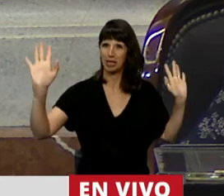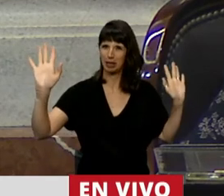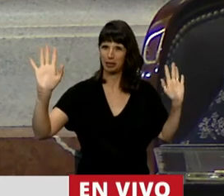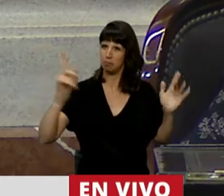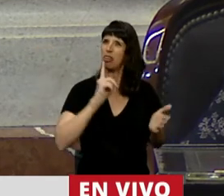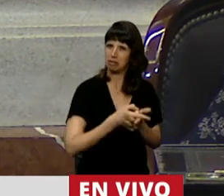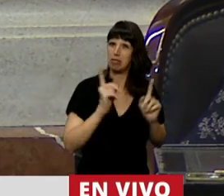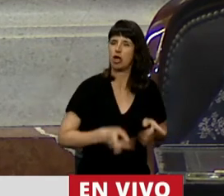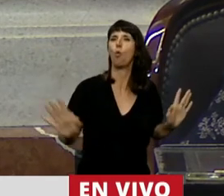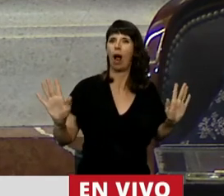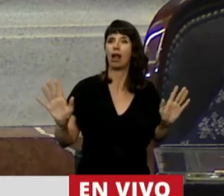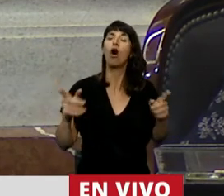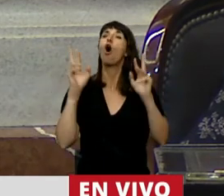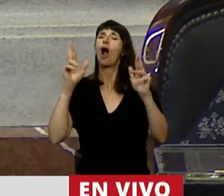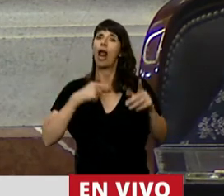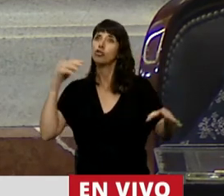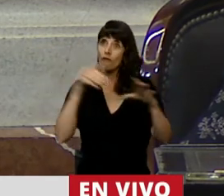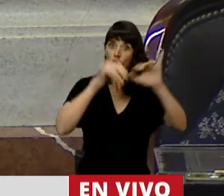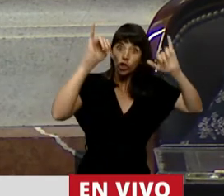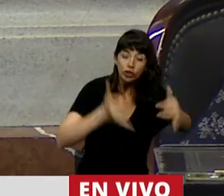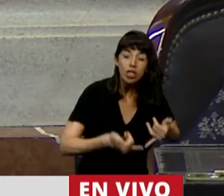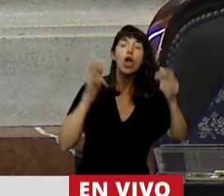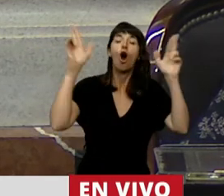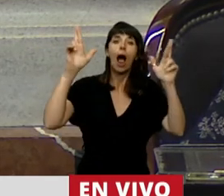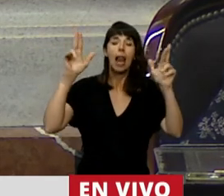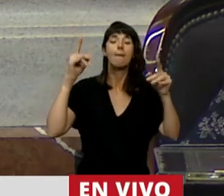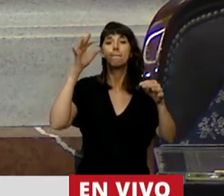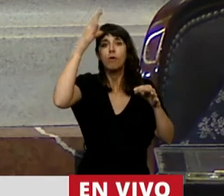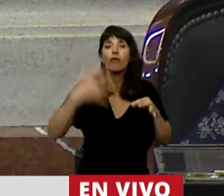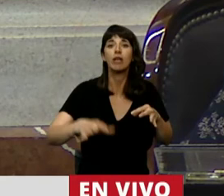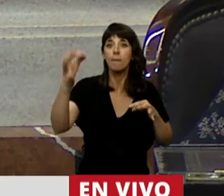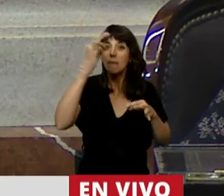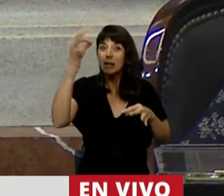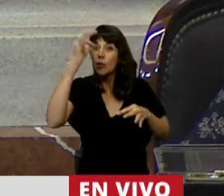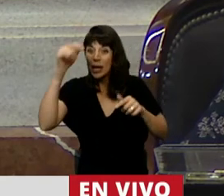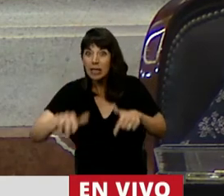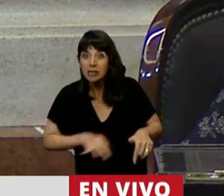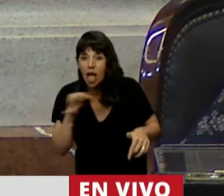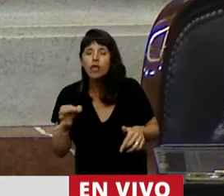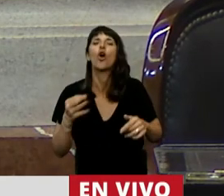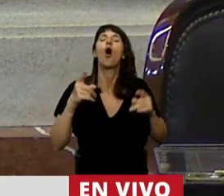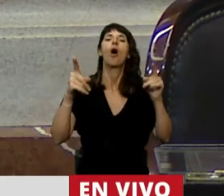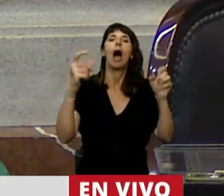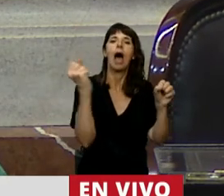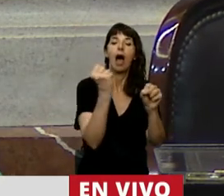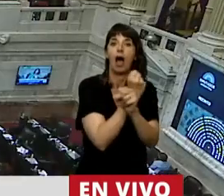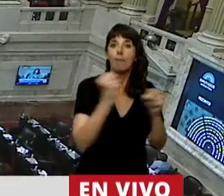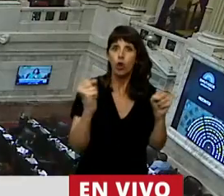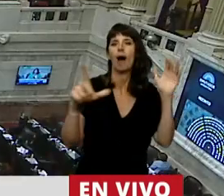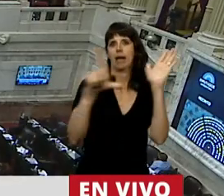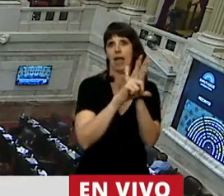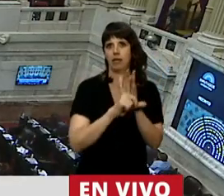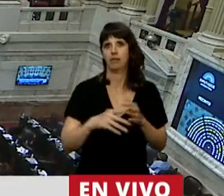con mi voto para que finalmente en 2020 el aborto legal y gratuito sea ley. Gracias, Presidenta.